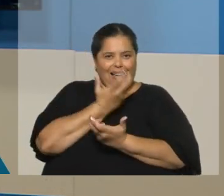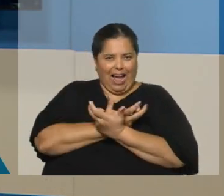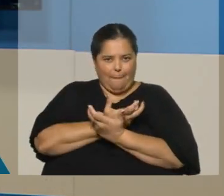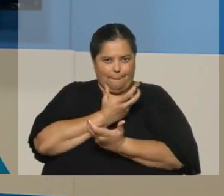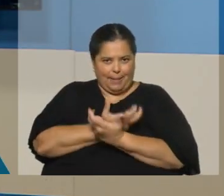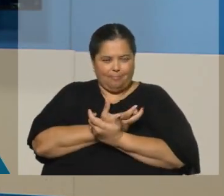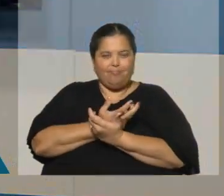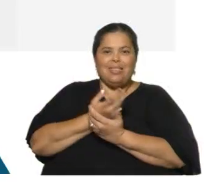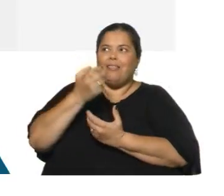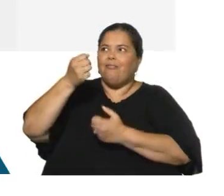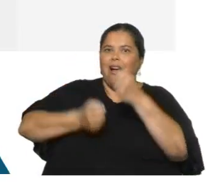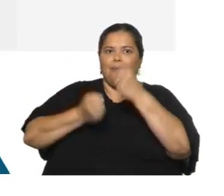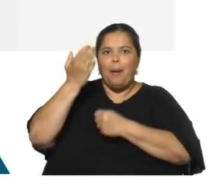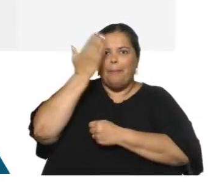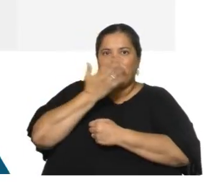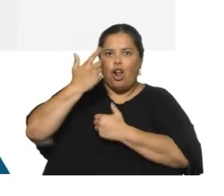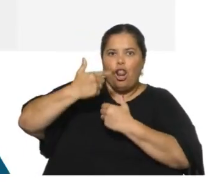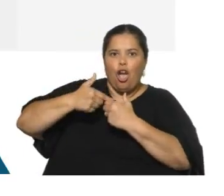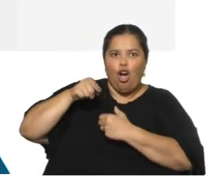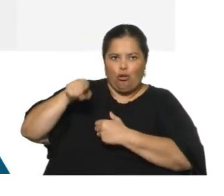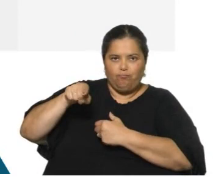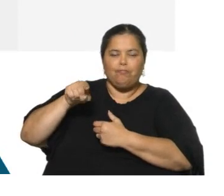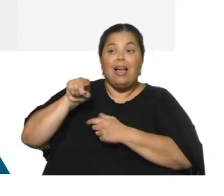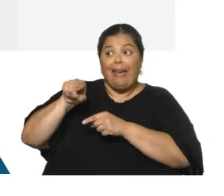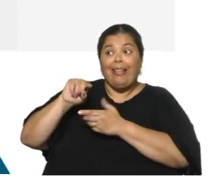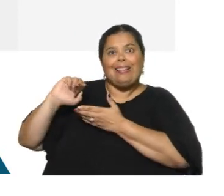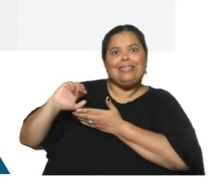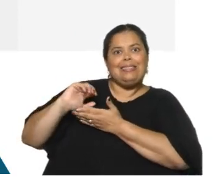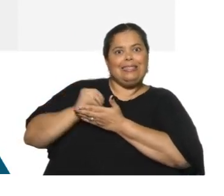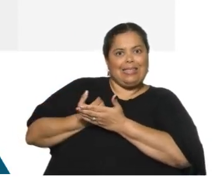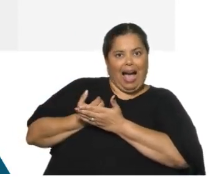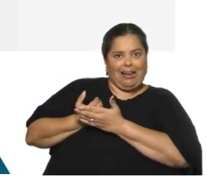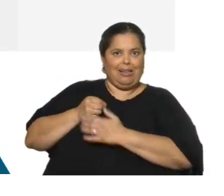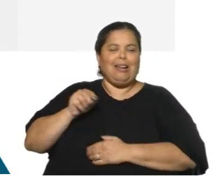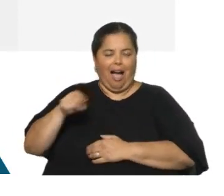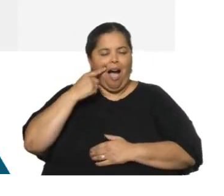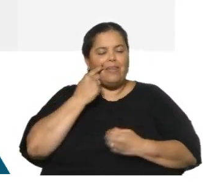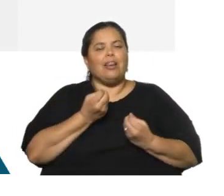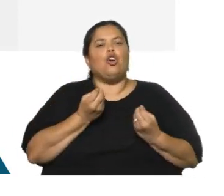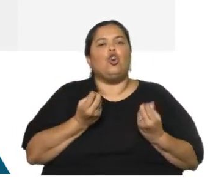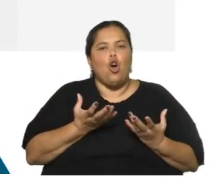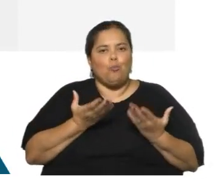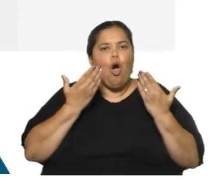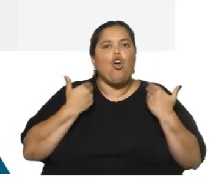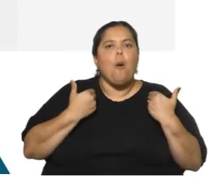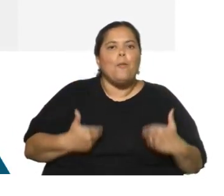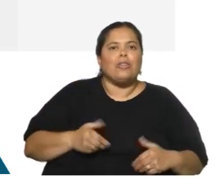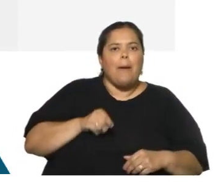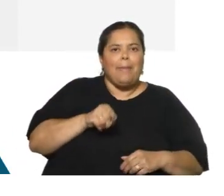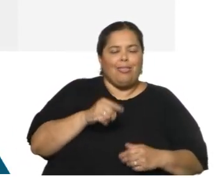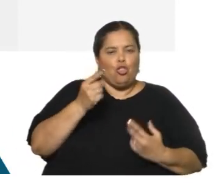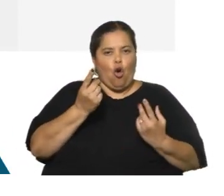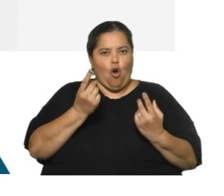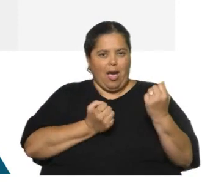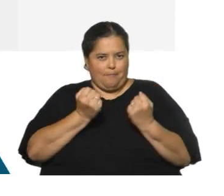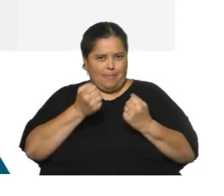en esta siguiente placa, cómo se comportó la industria quitando el efecto refinería. Acá también se observa que un empuje fuerte en la primera